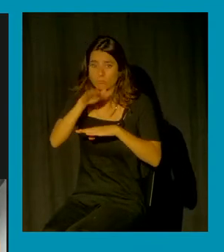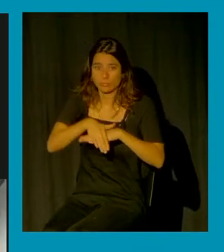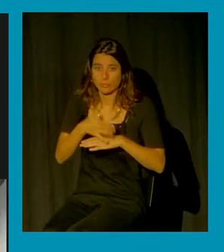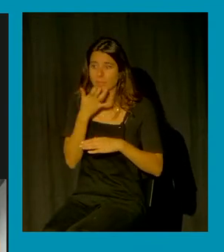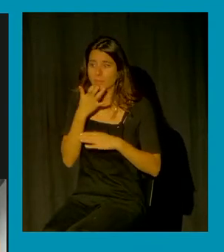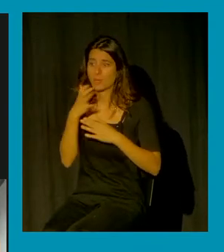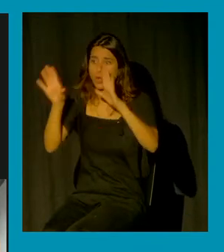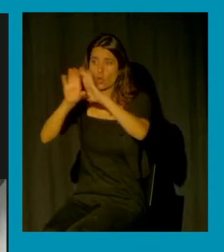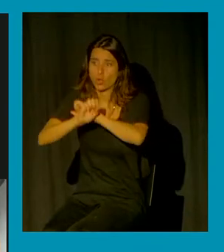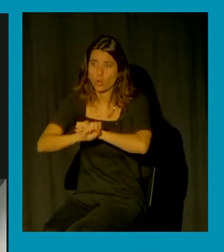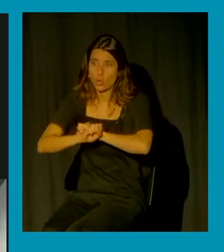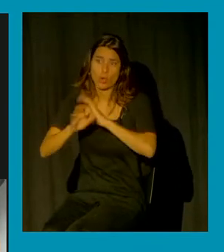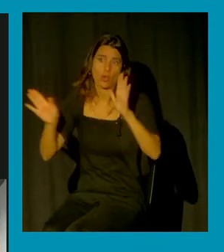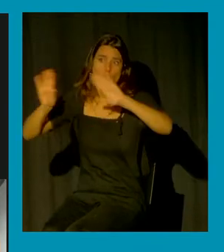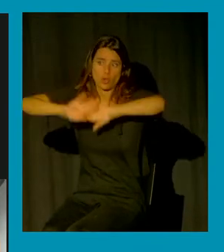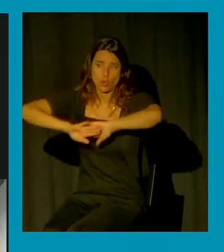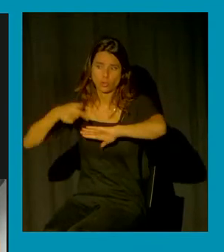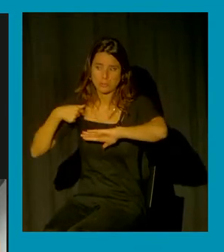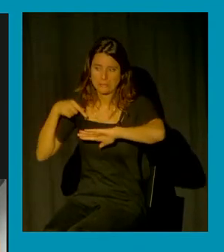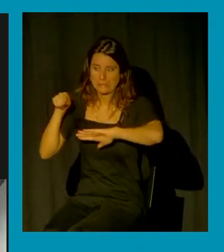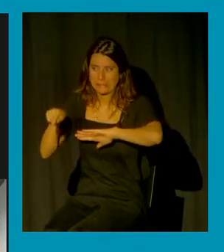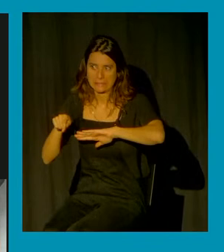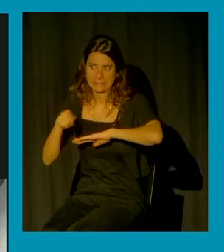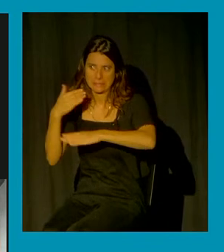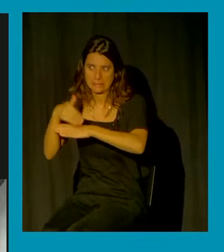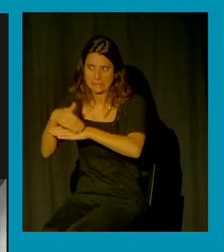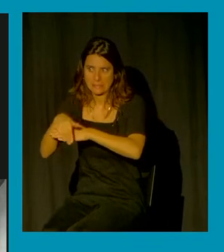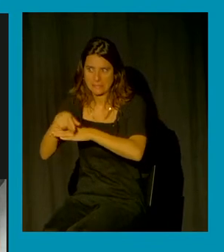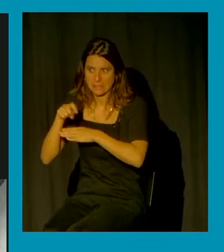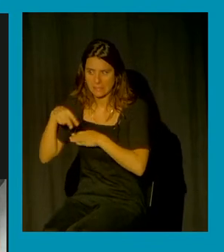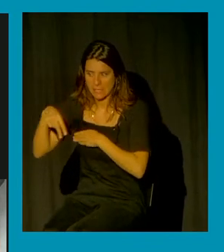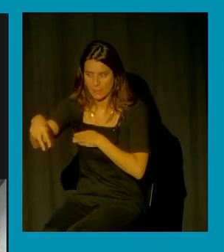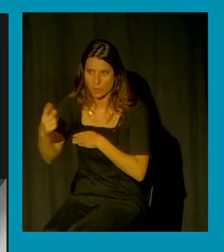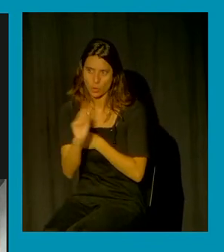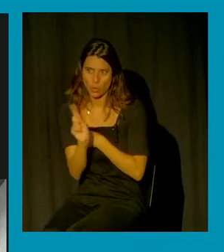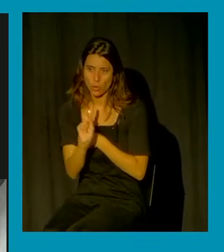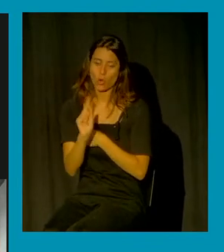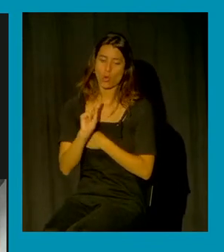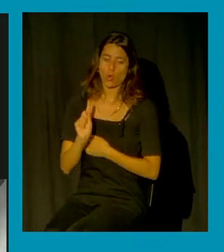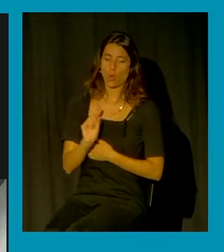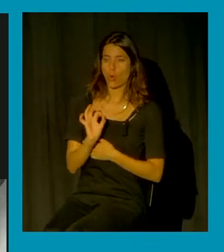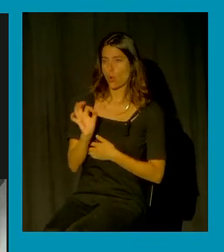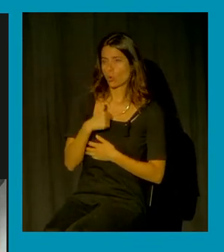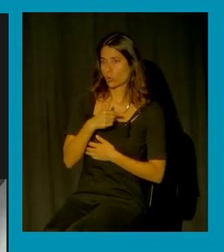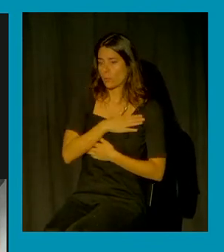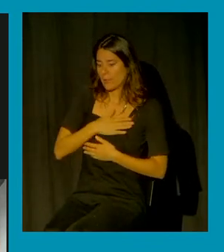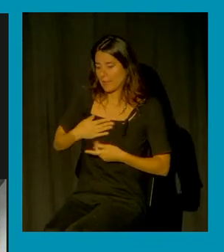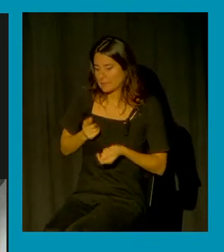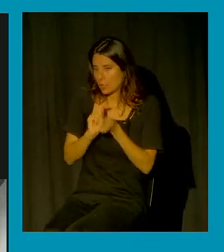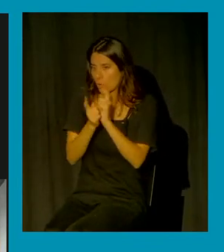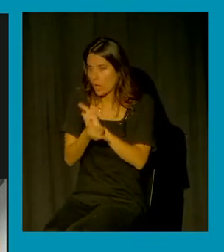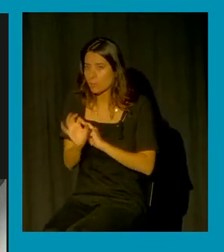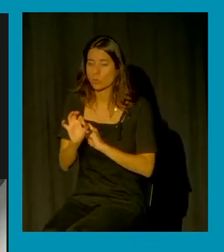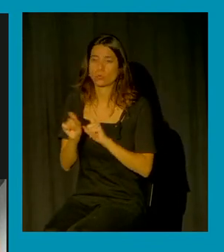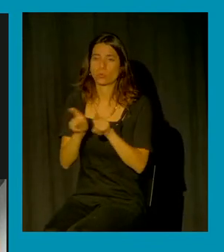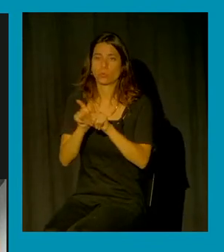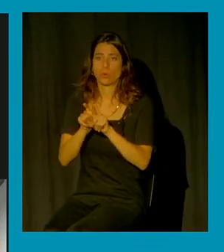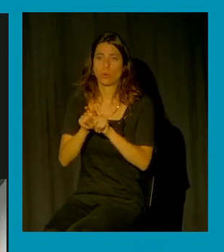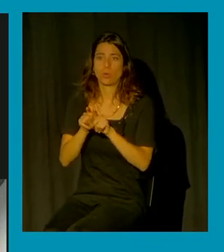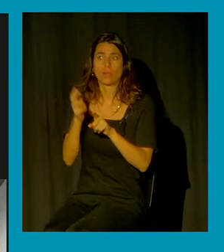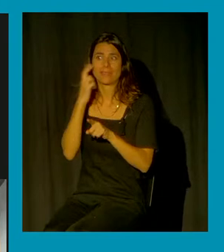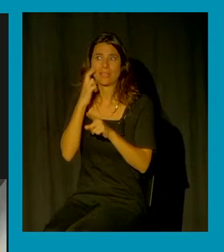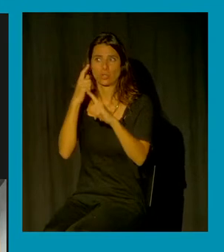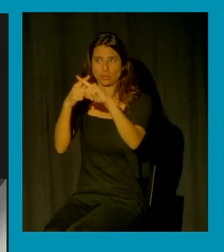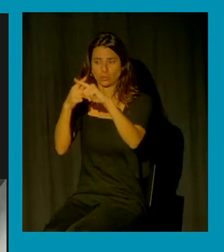controlamos y autogestionamos nuestros deseos por si acaso es decir tomamos lo que es la disciplina del terror sexual y bueno